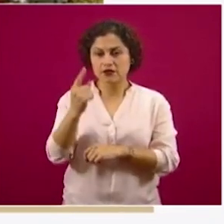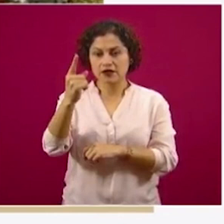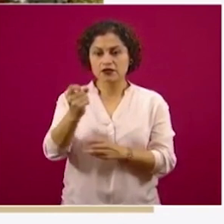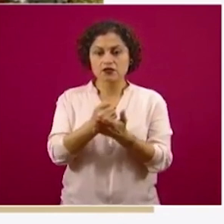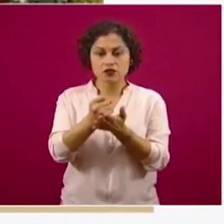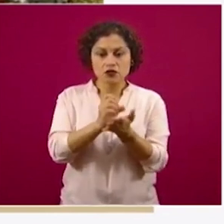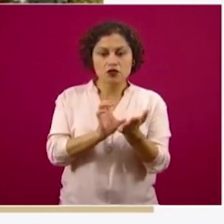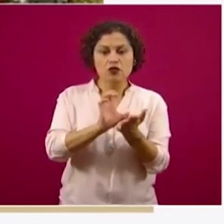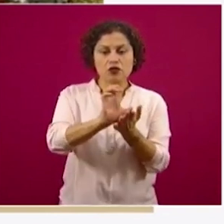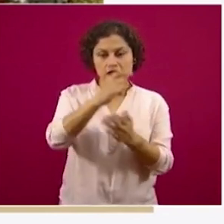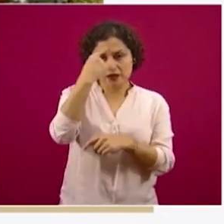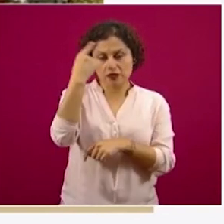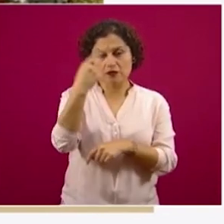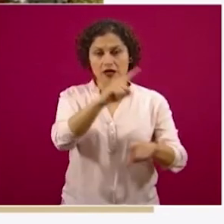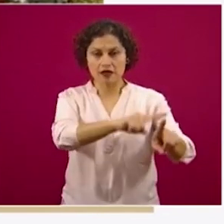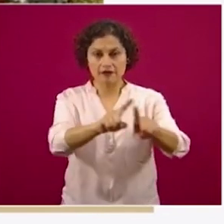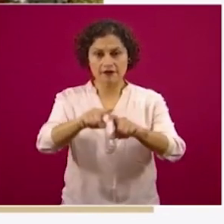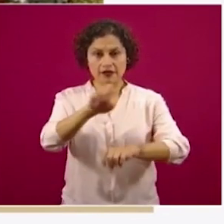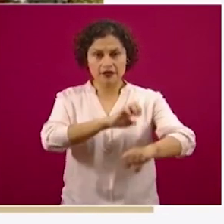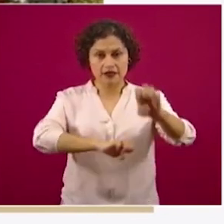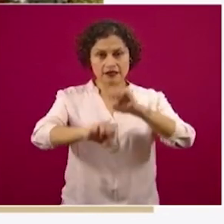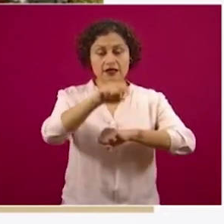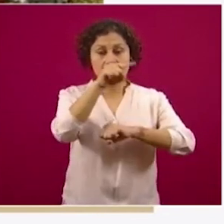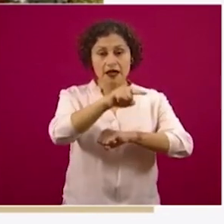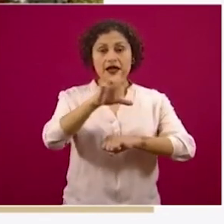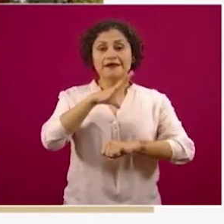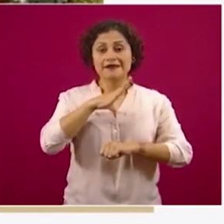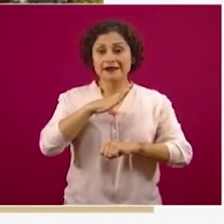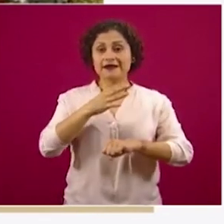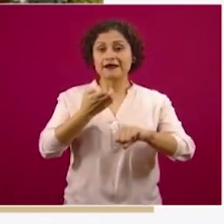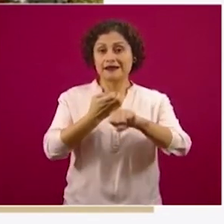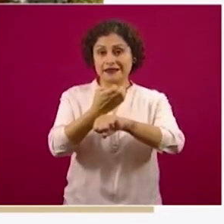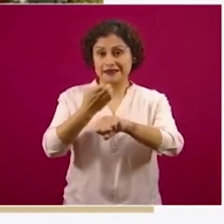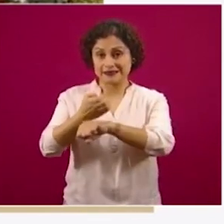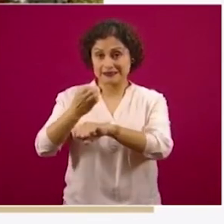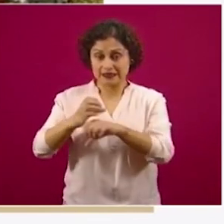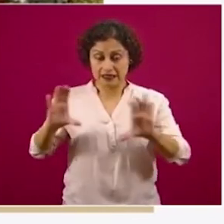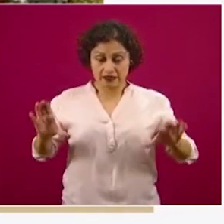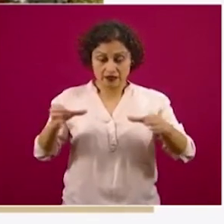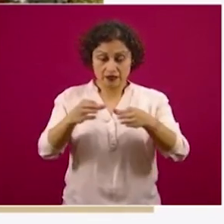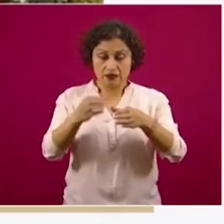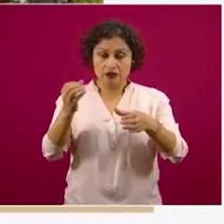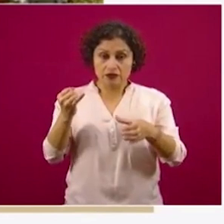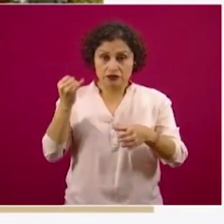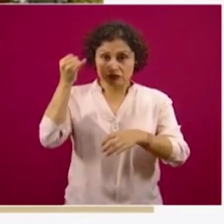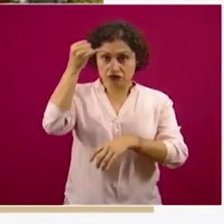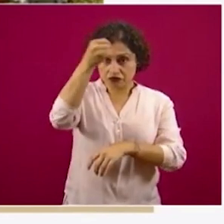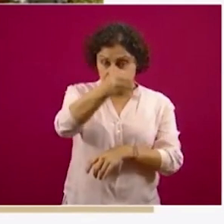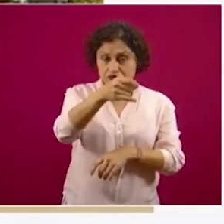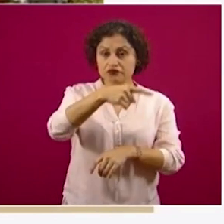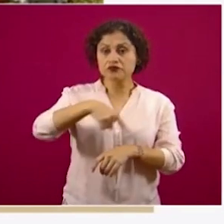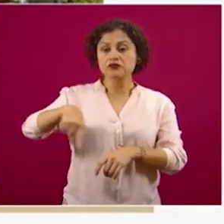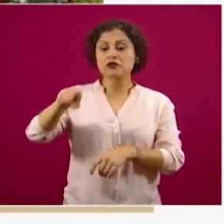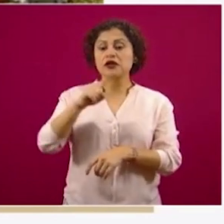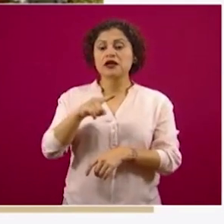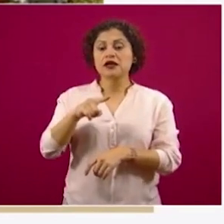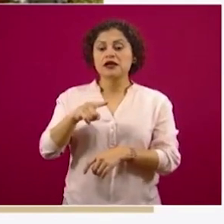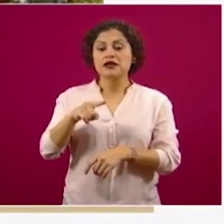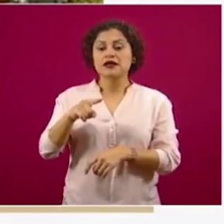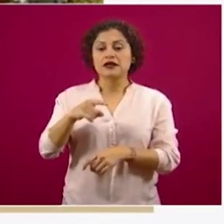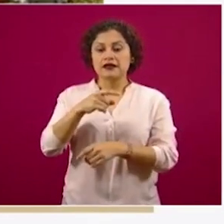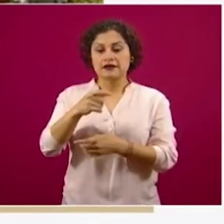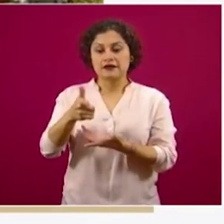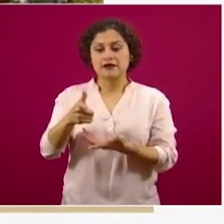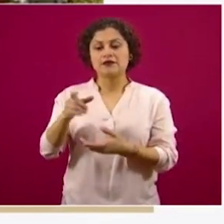en municipios rurales que así son determinados tanto por el Inegi como por CDI. Ahora